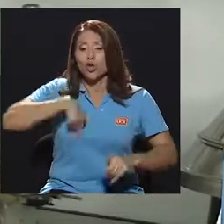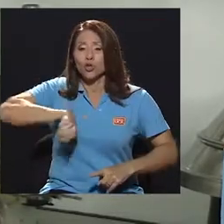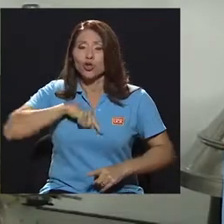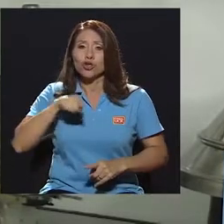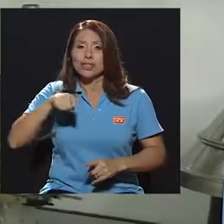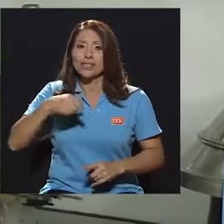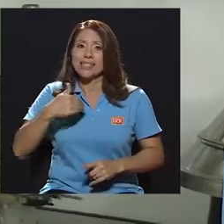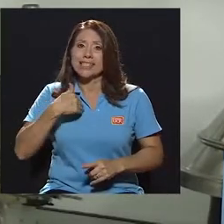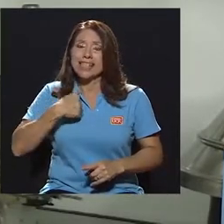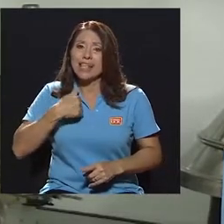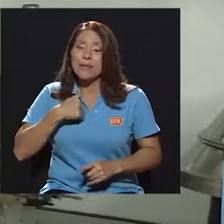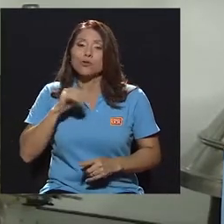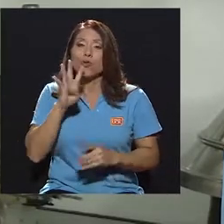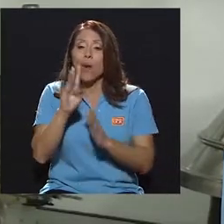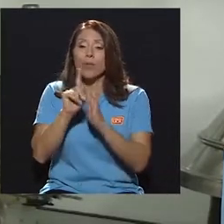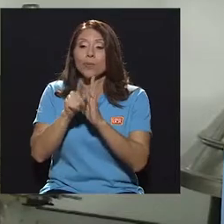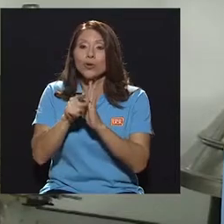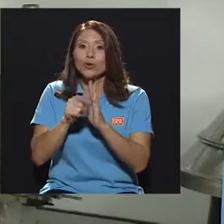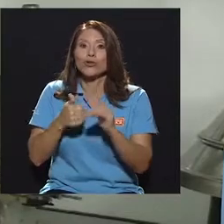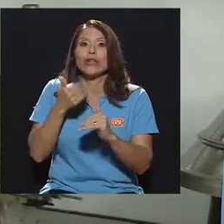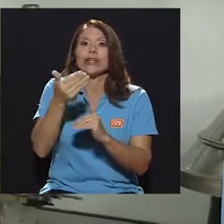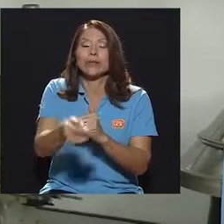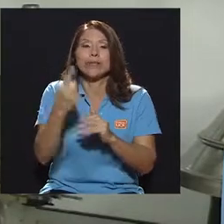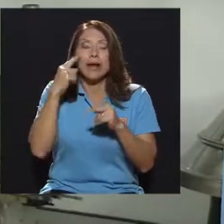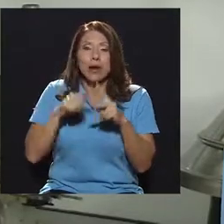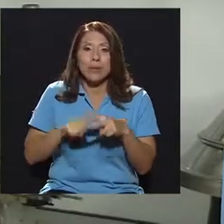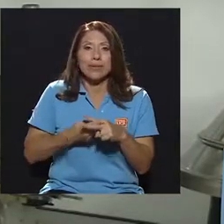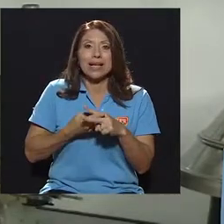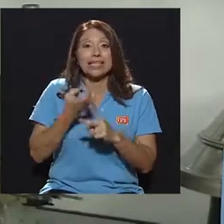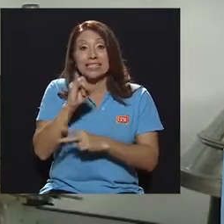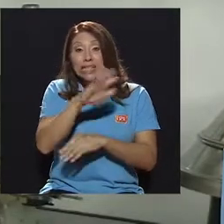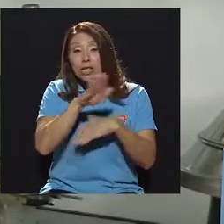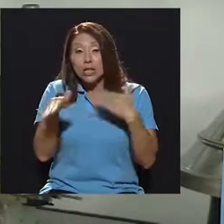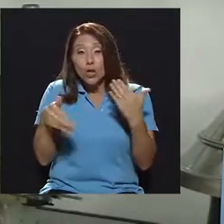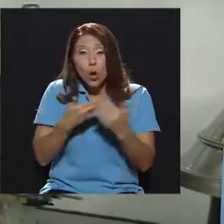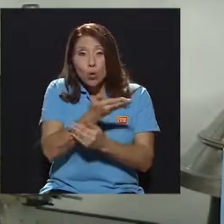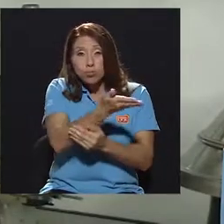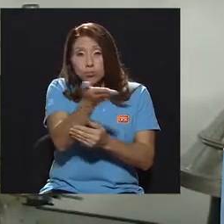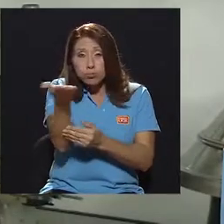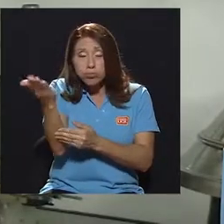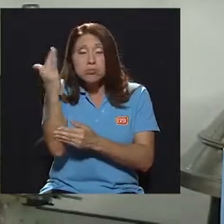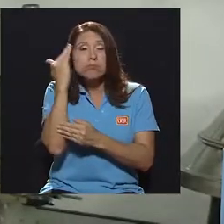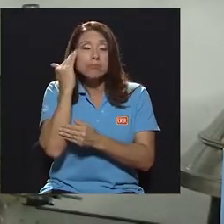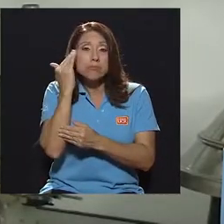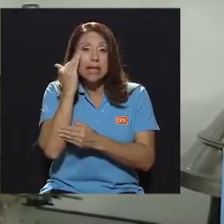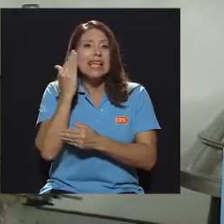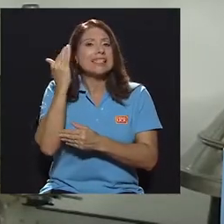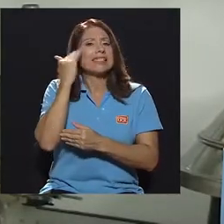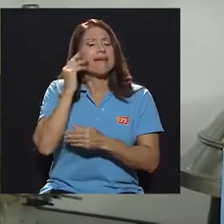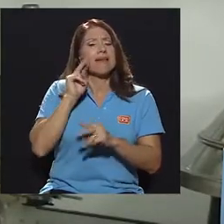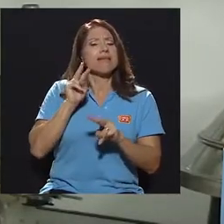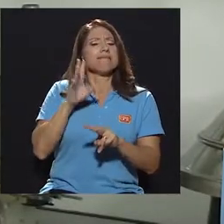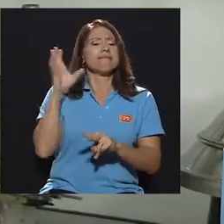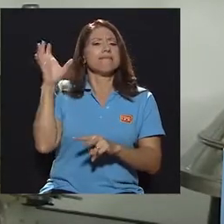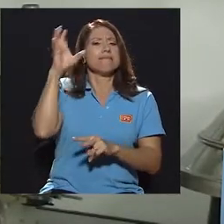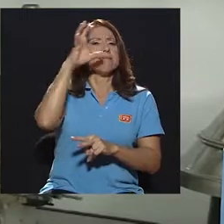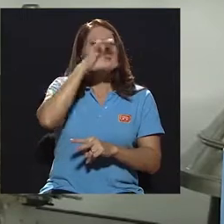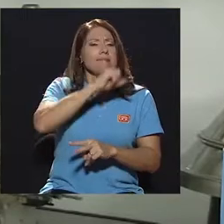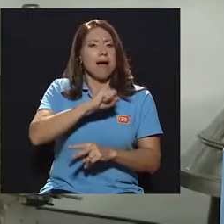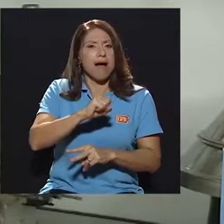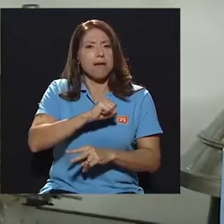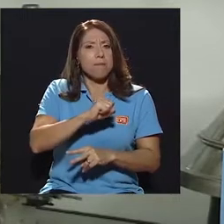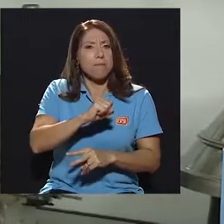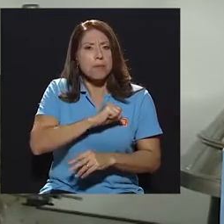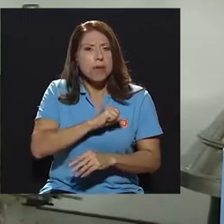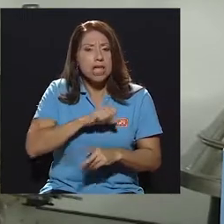si toda la comunidad, toda la población conoce el tema, sabe reconocer un paro cardiorrespiratorio y comienza con compresiones lo más